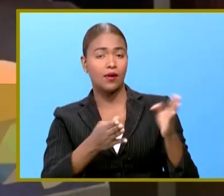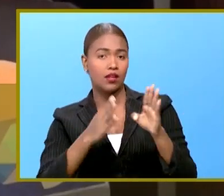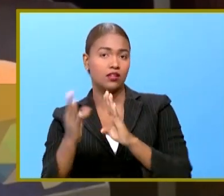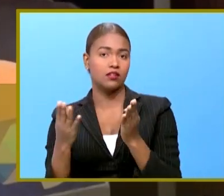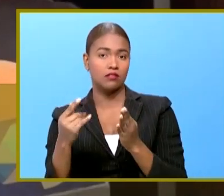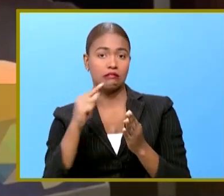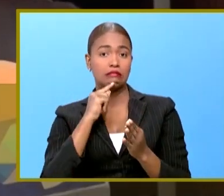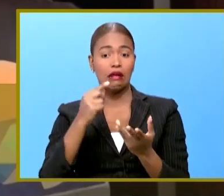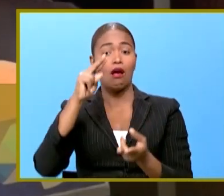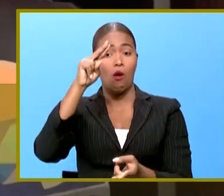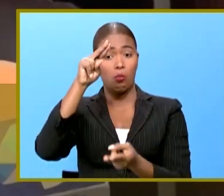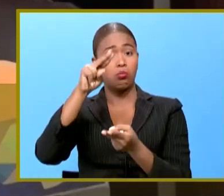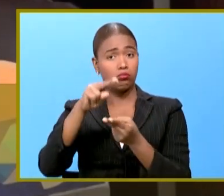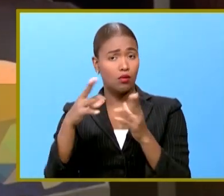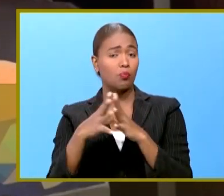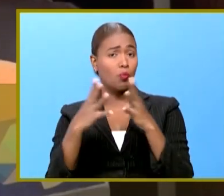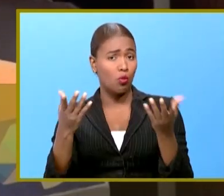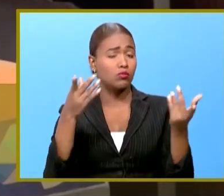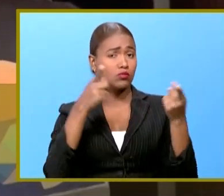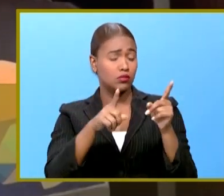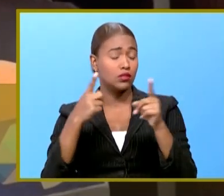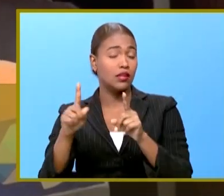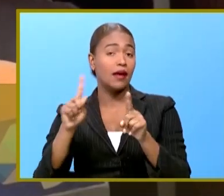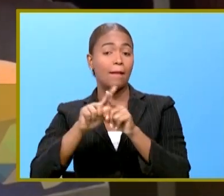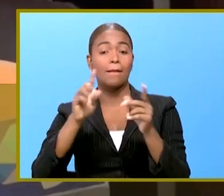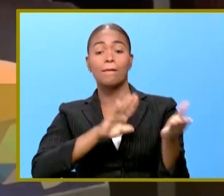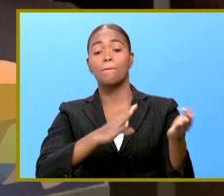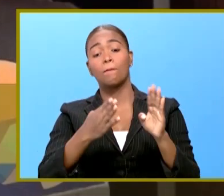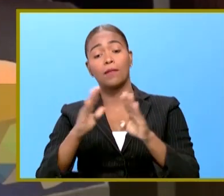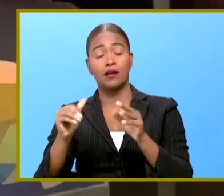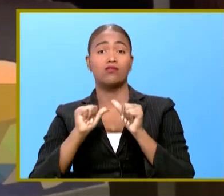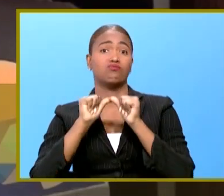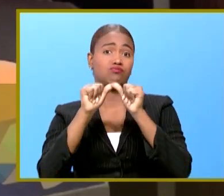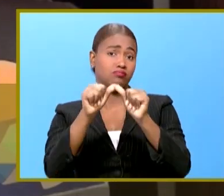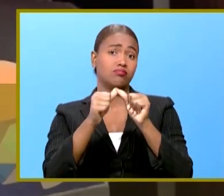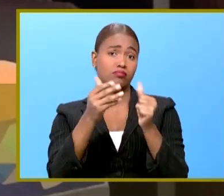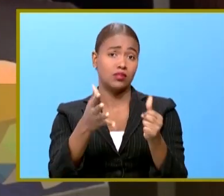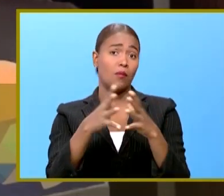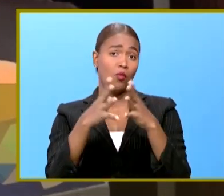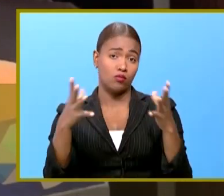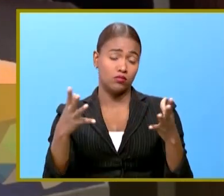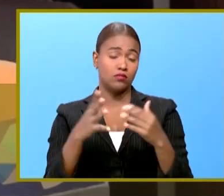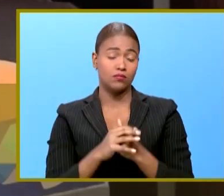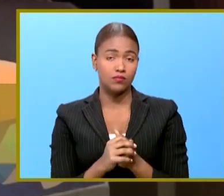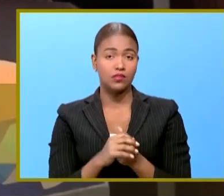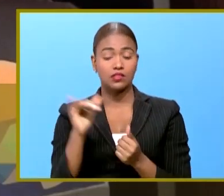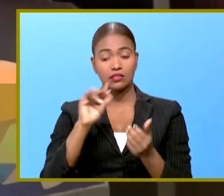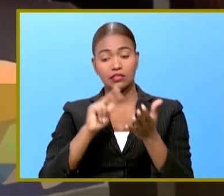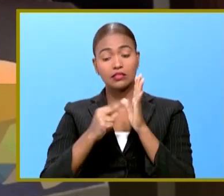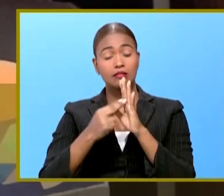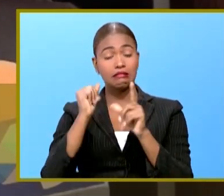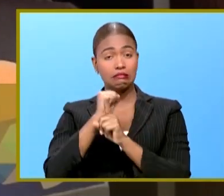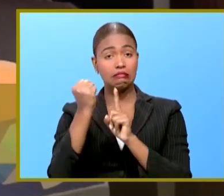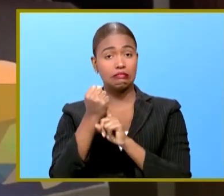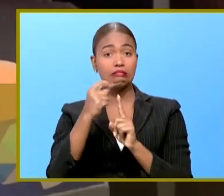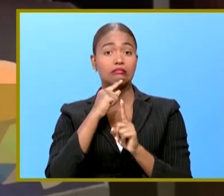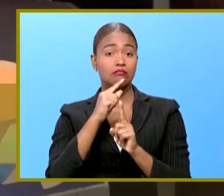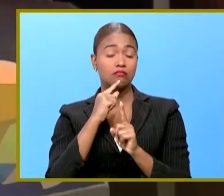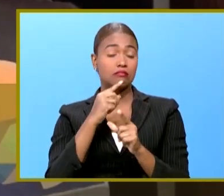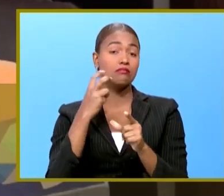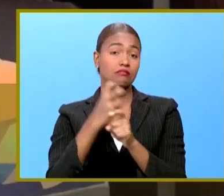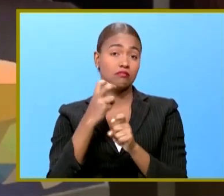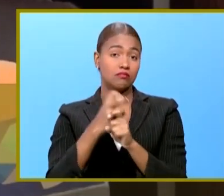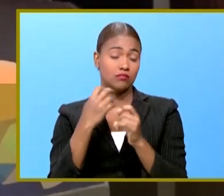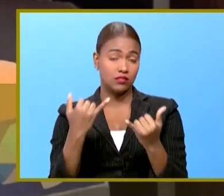a pesar de que se han reducido los casos los fallecimientos son muchos entonces estamos en una situación muy